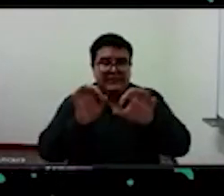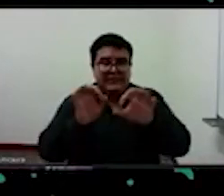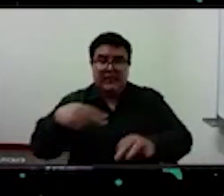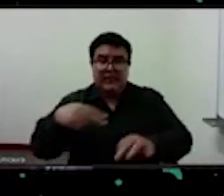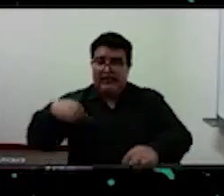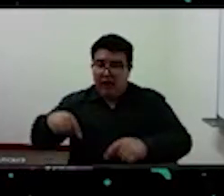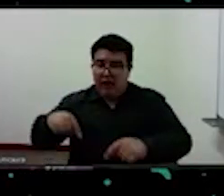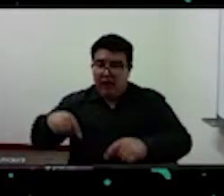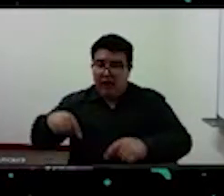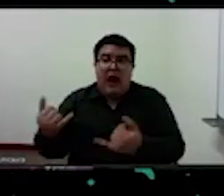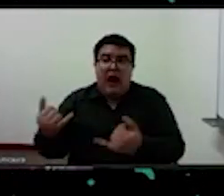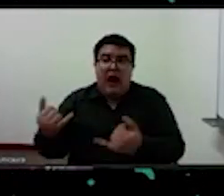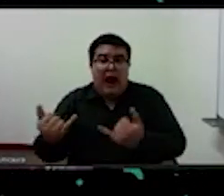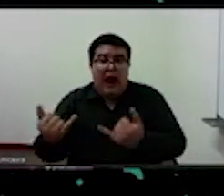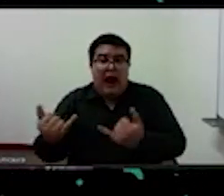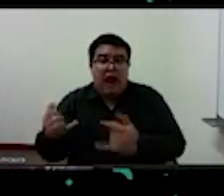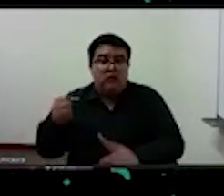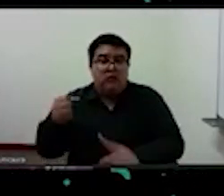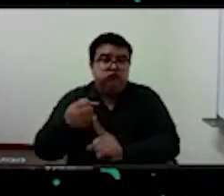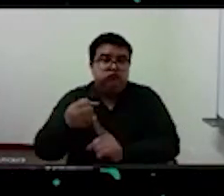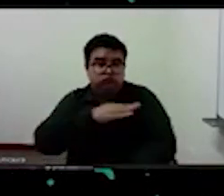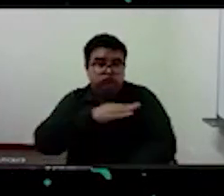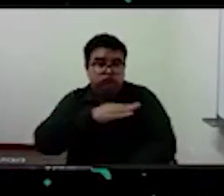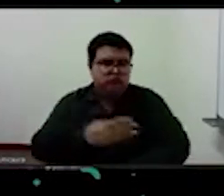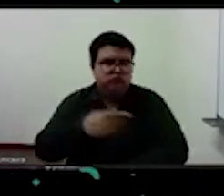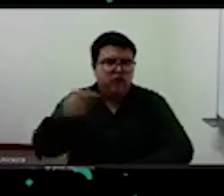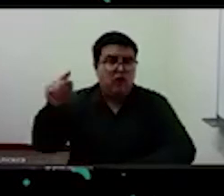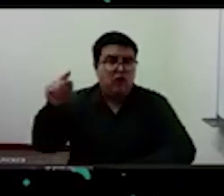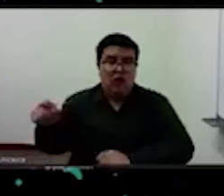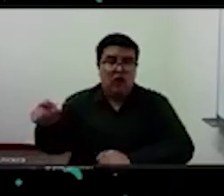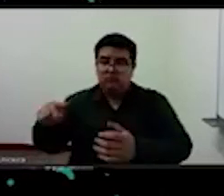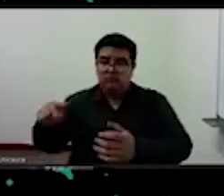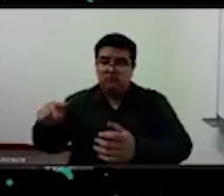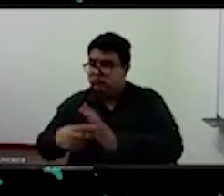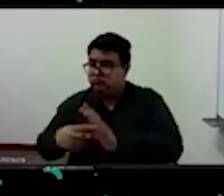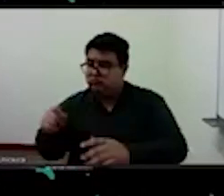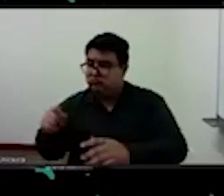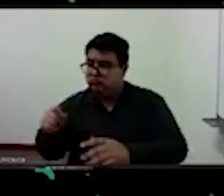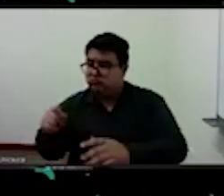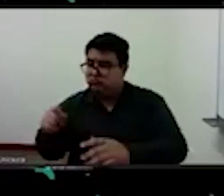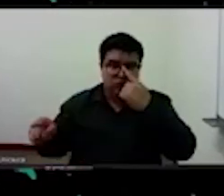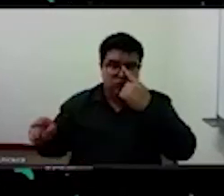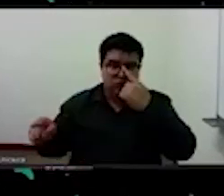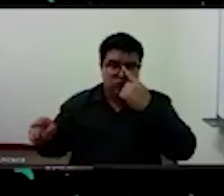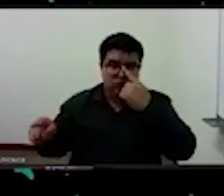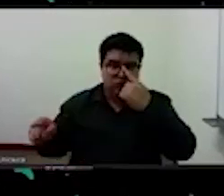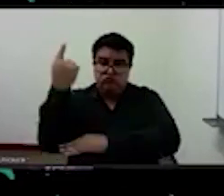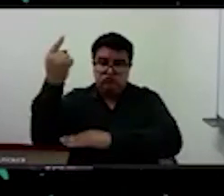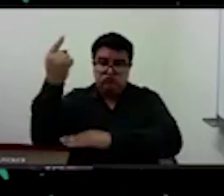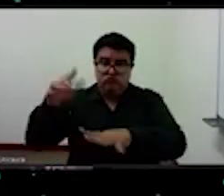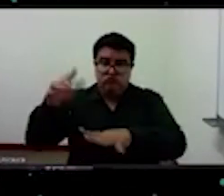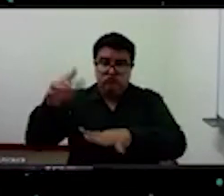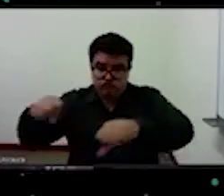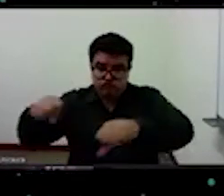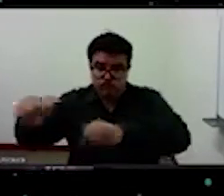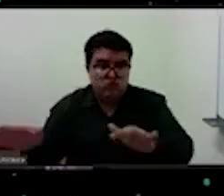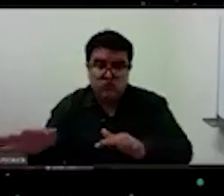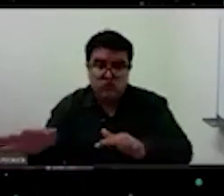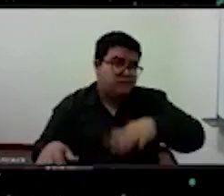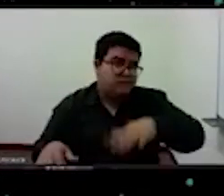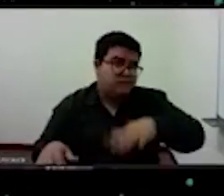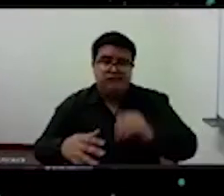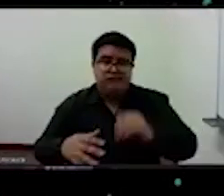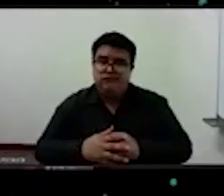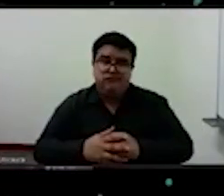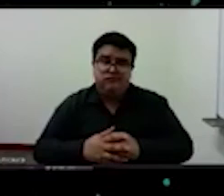posee no es solo un vantaje geopolítico y también sobre todo un